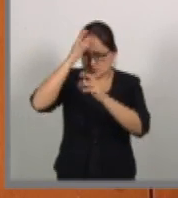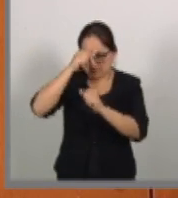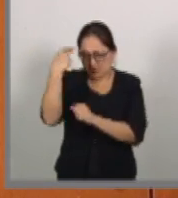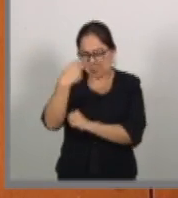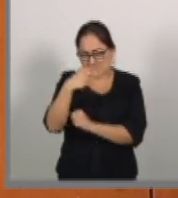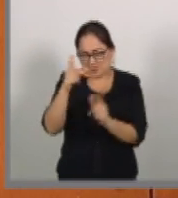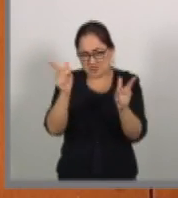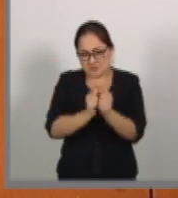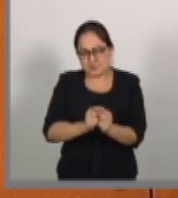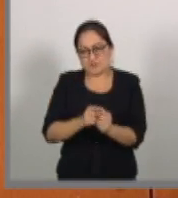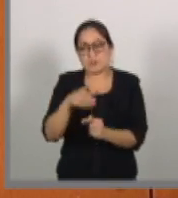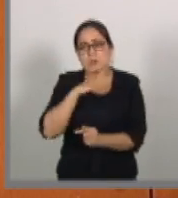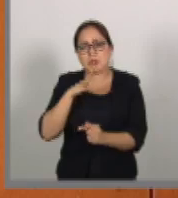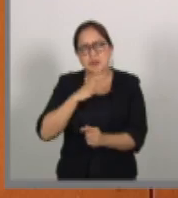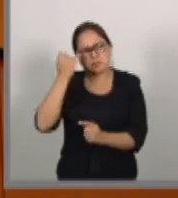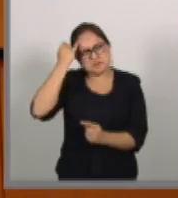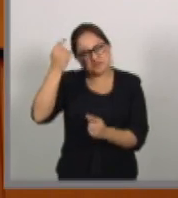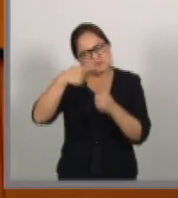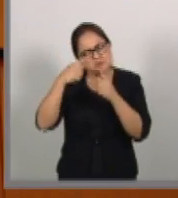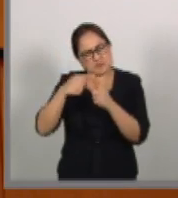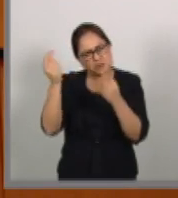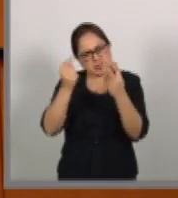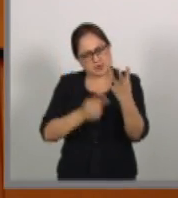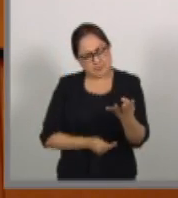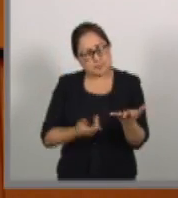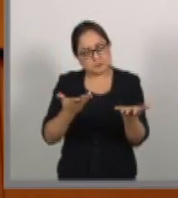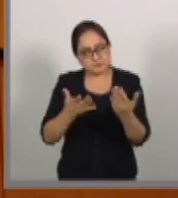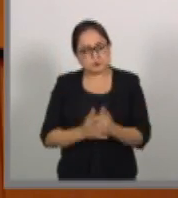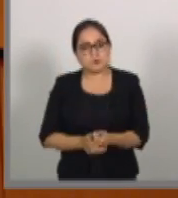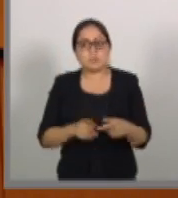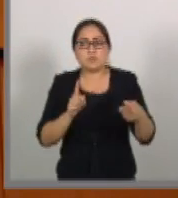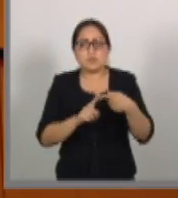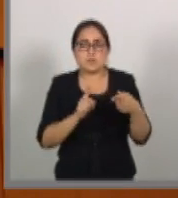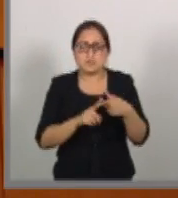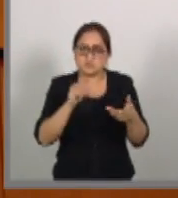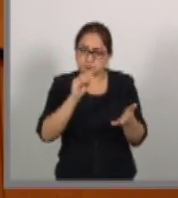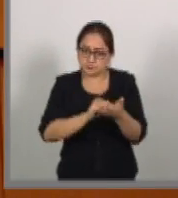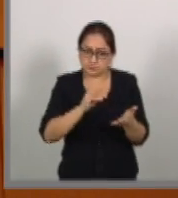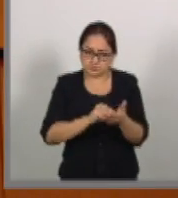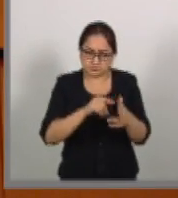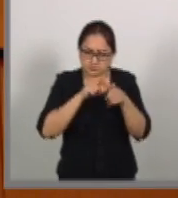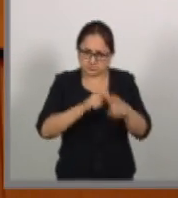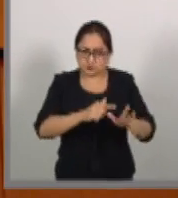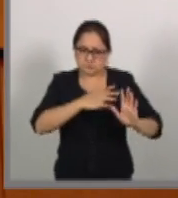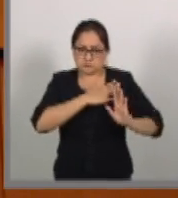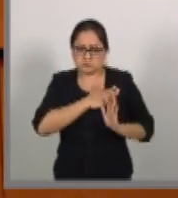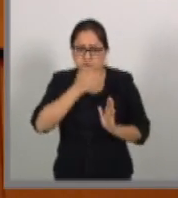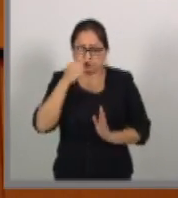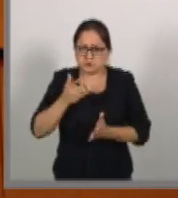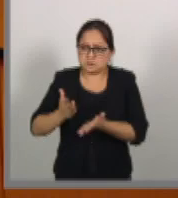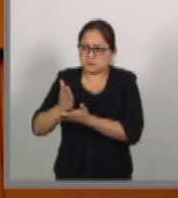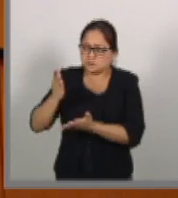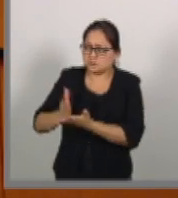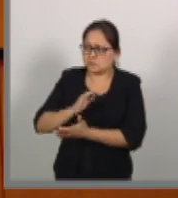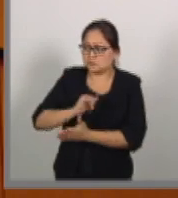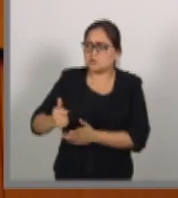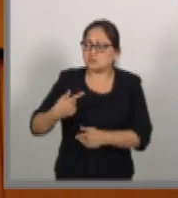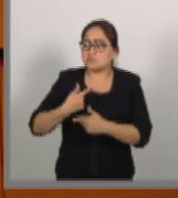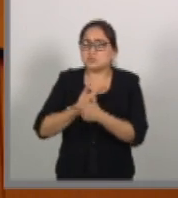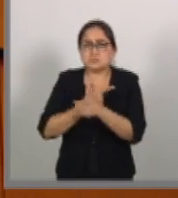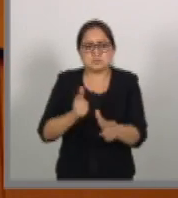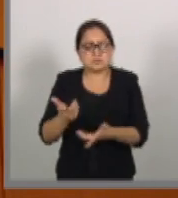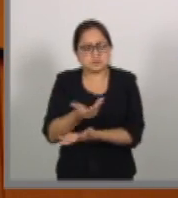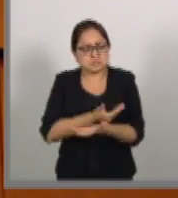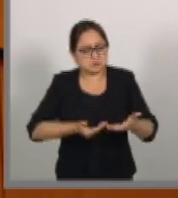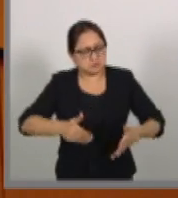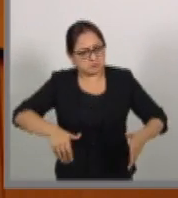los siguientes criterios. Uno, mantener los compromisos de acceso a los mercados del